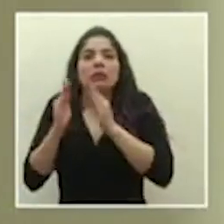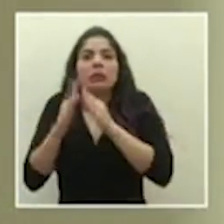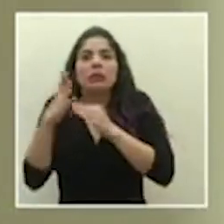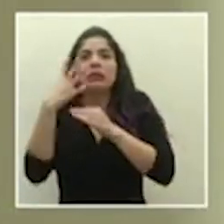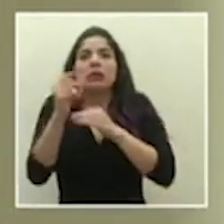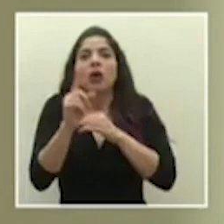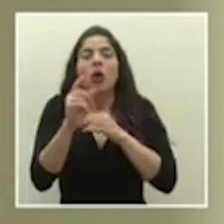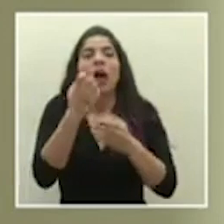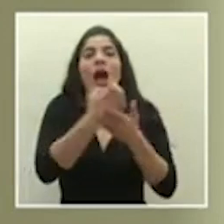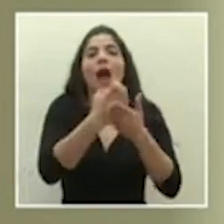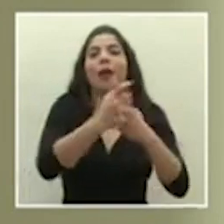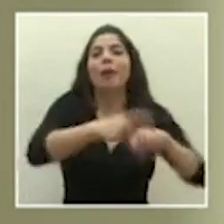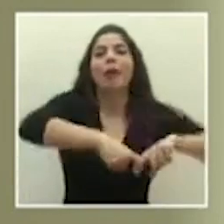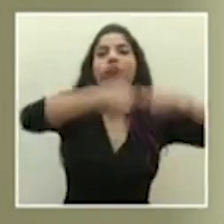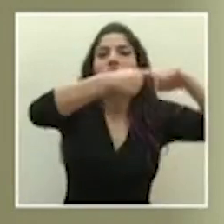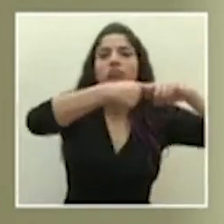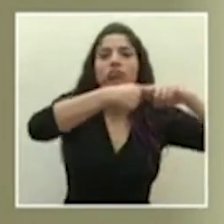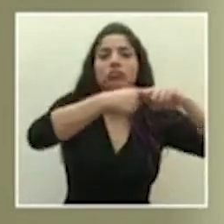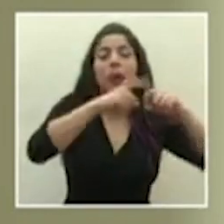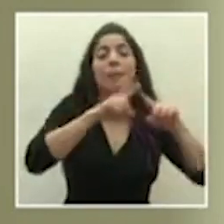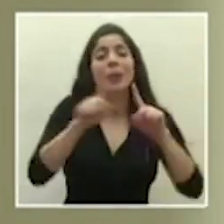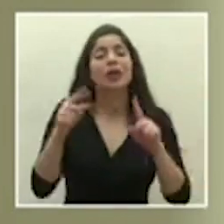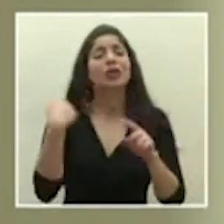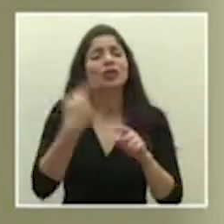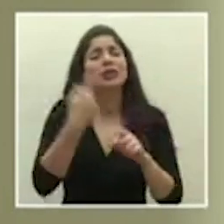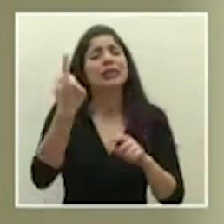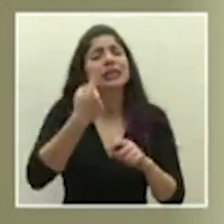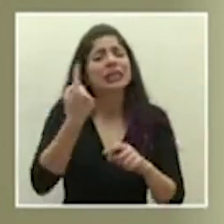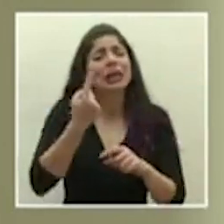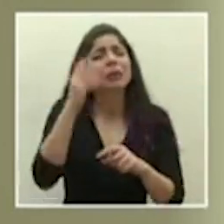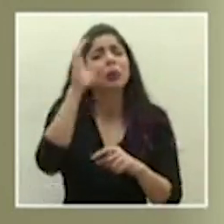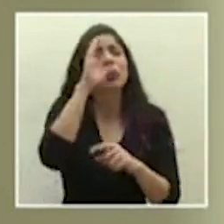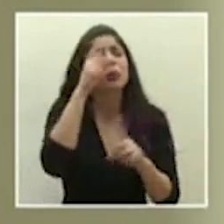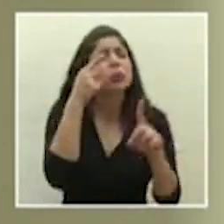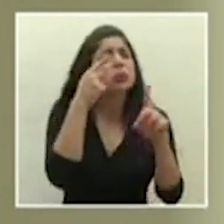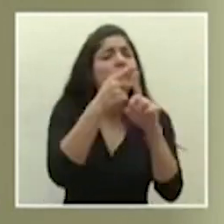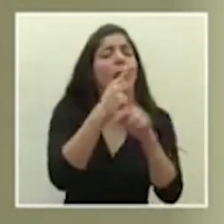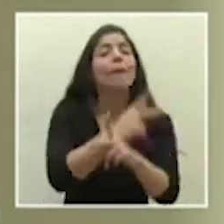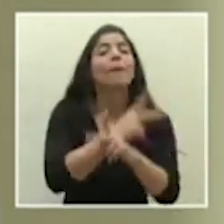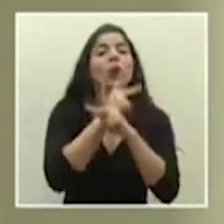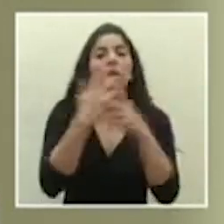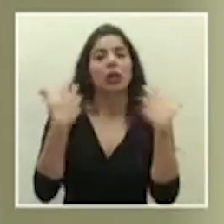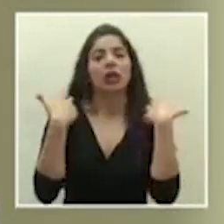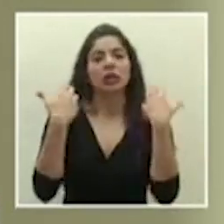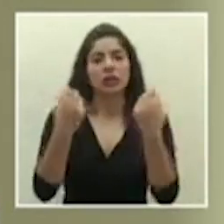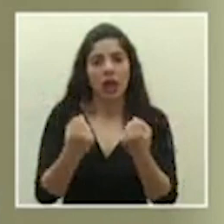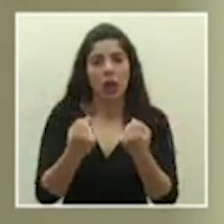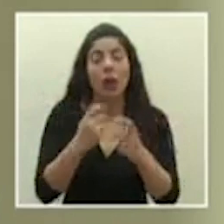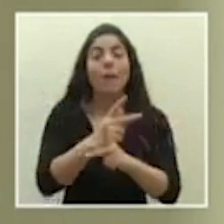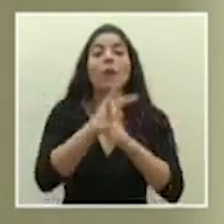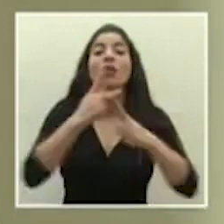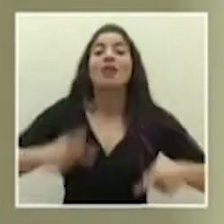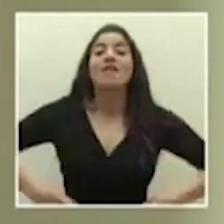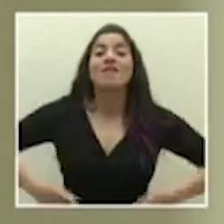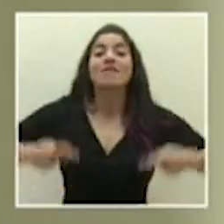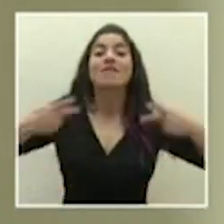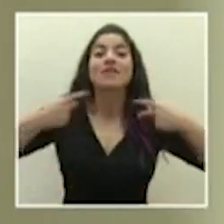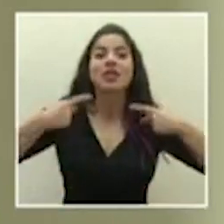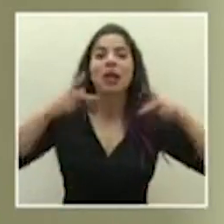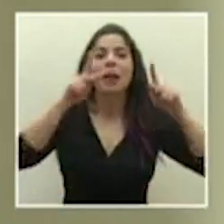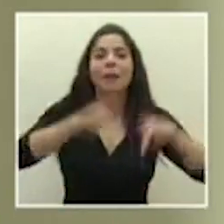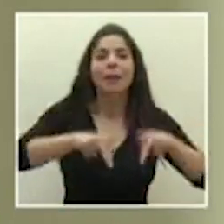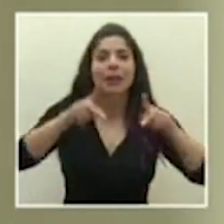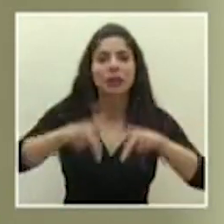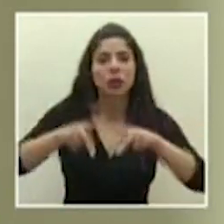se se detiene pero obviamente nuestra consigna siempre va a ser proteger la salud y la vida inmediata de las personas